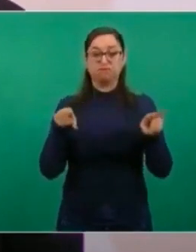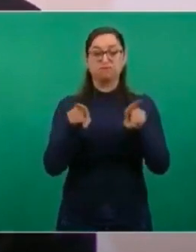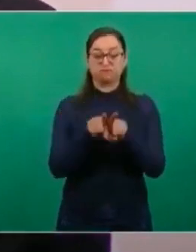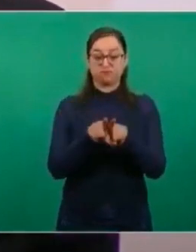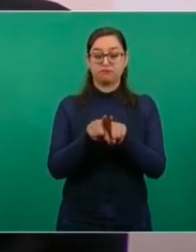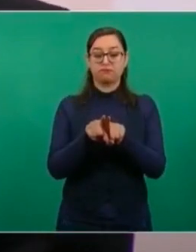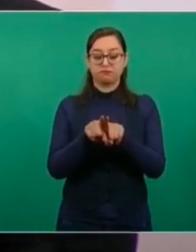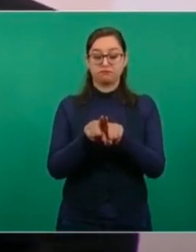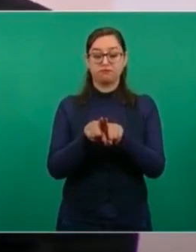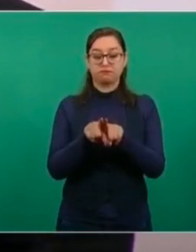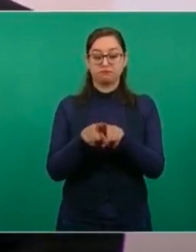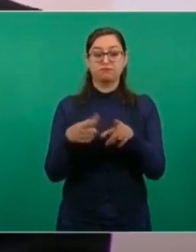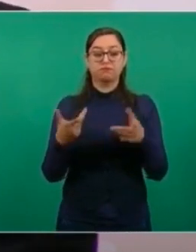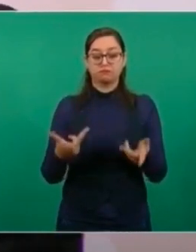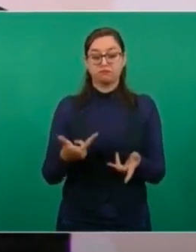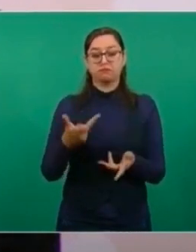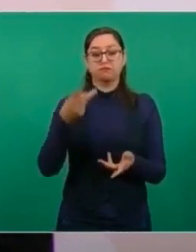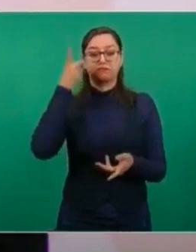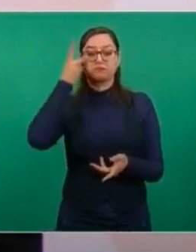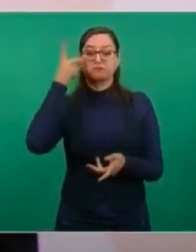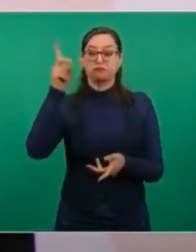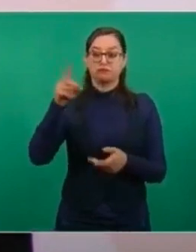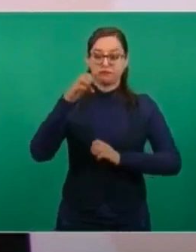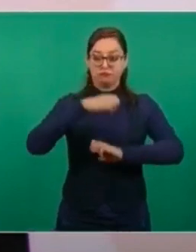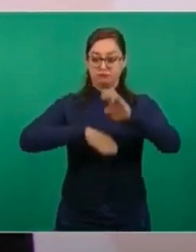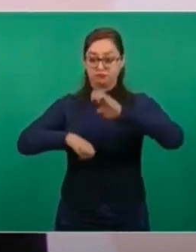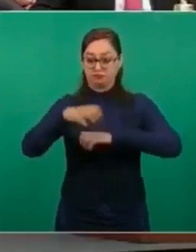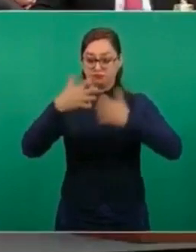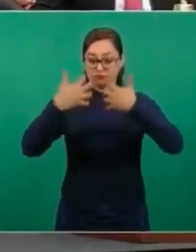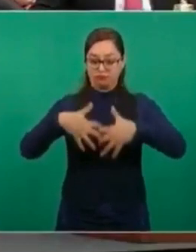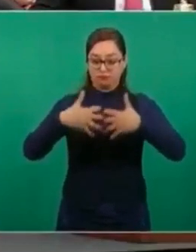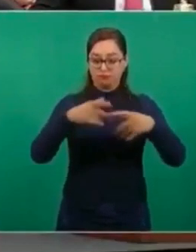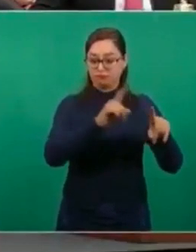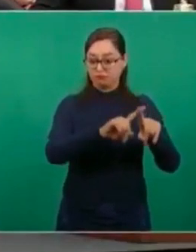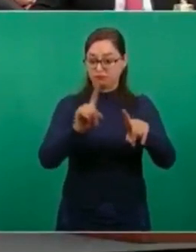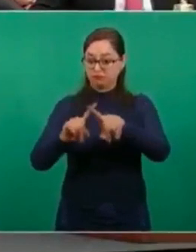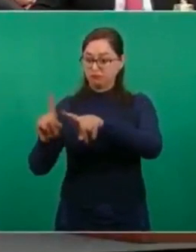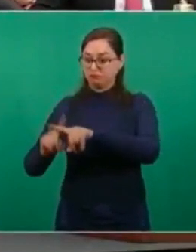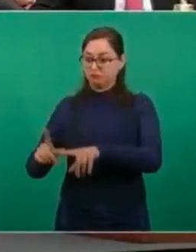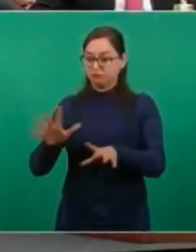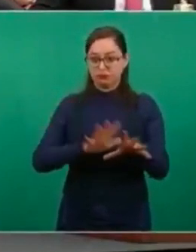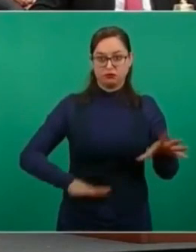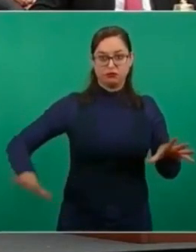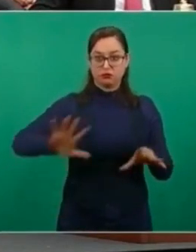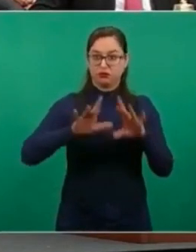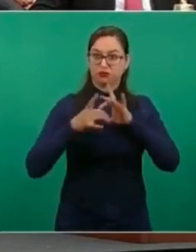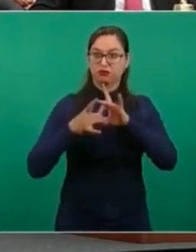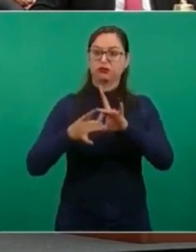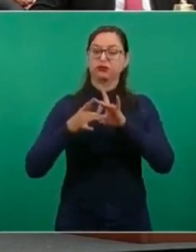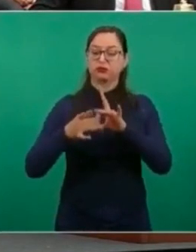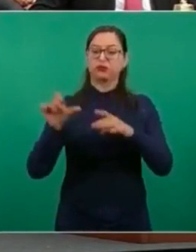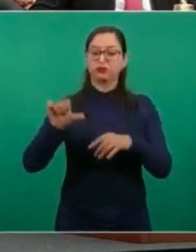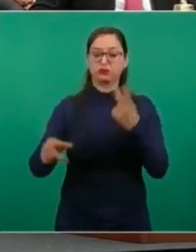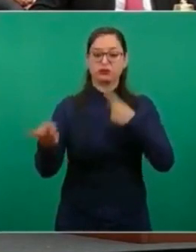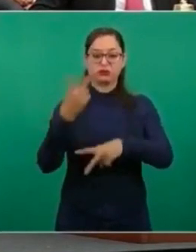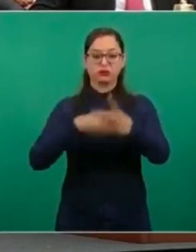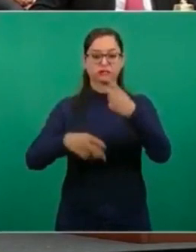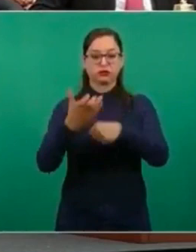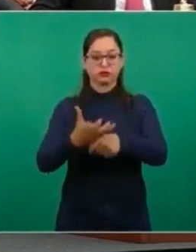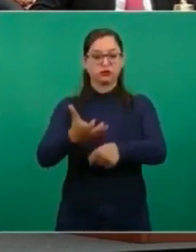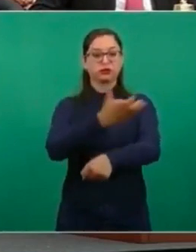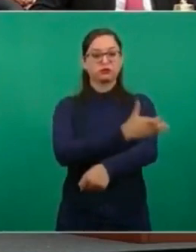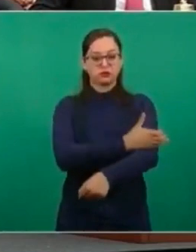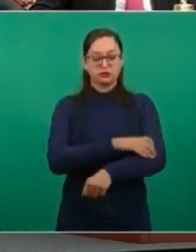empresarios con dimensión social que nos acompañan, a los